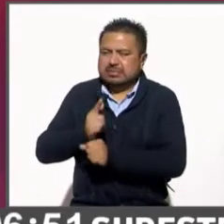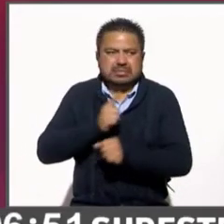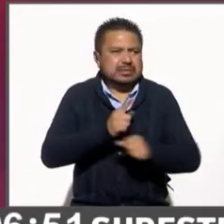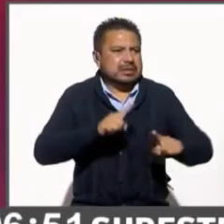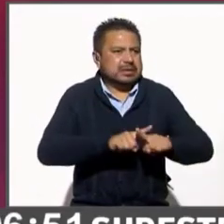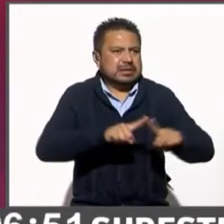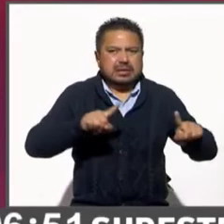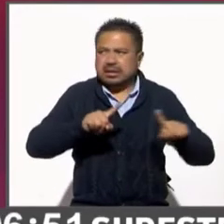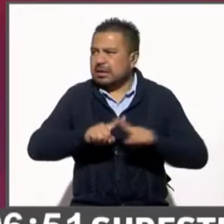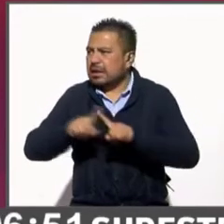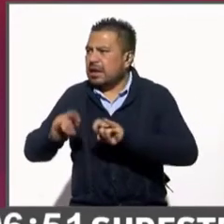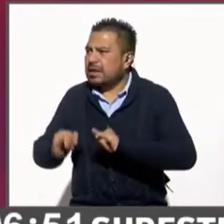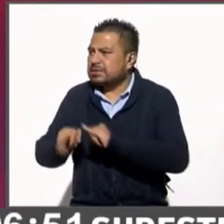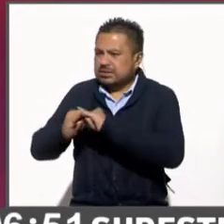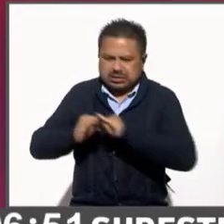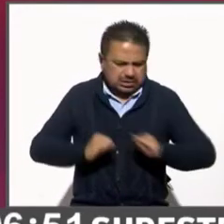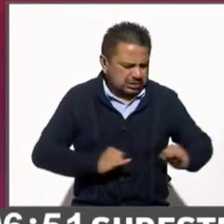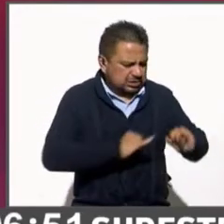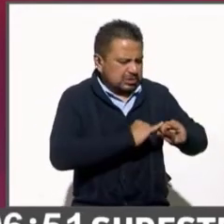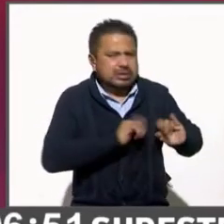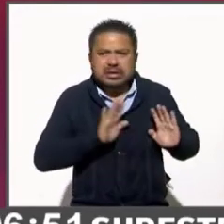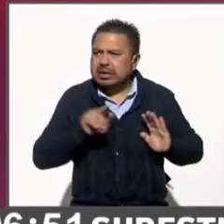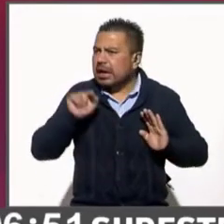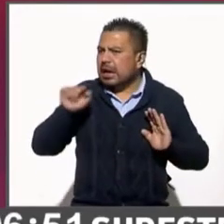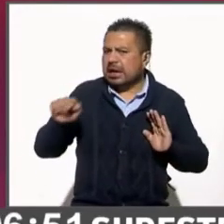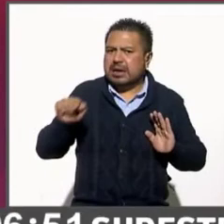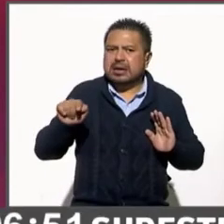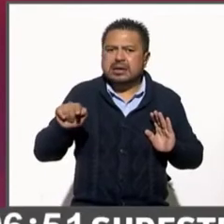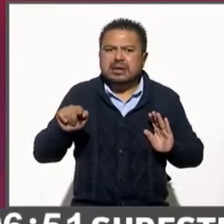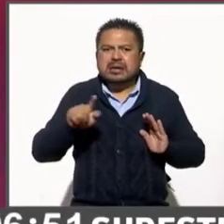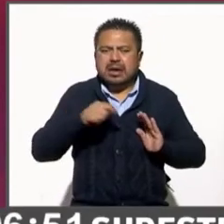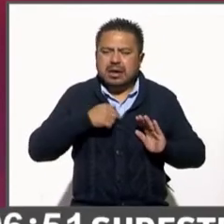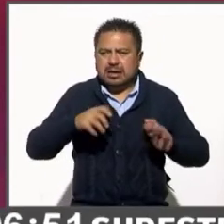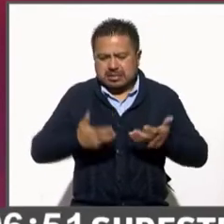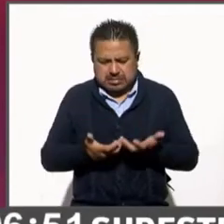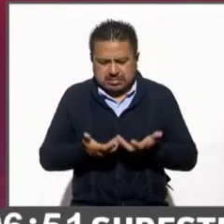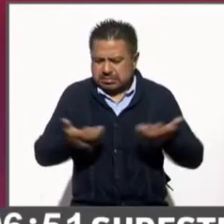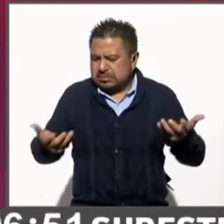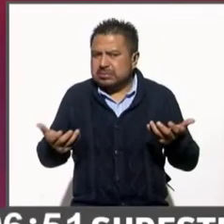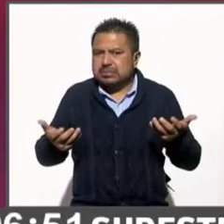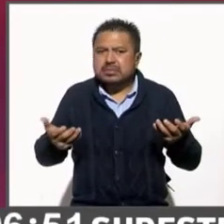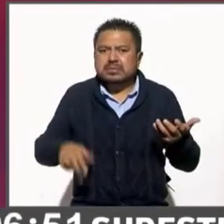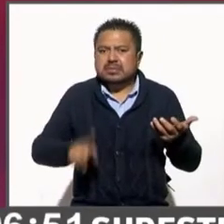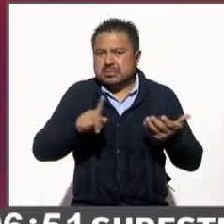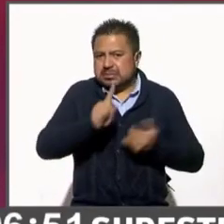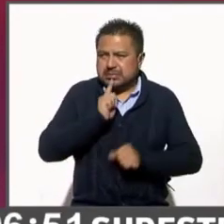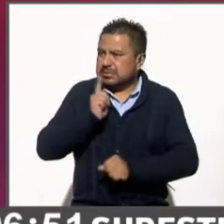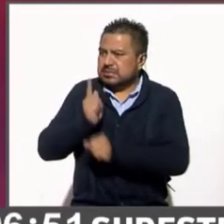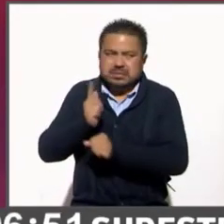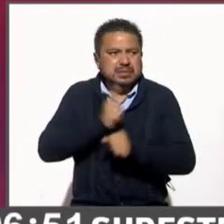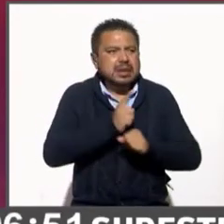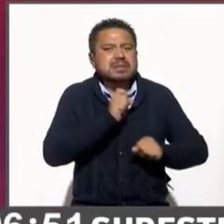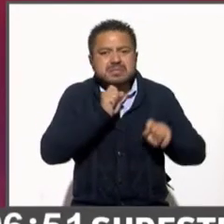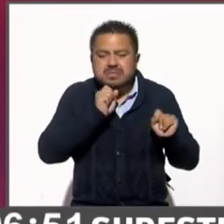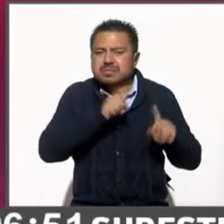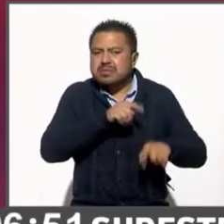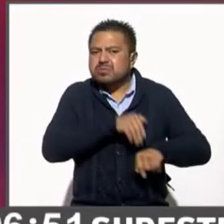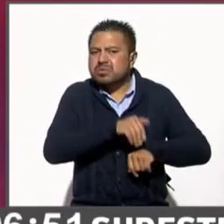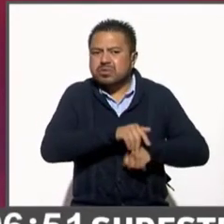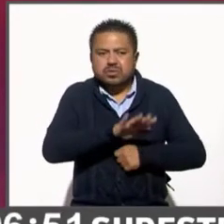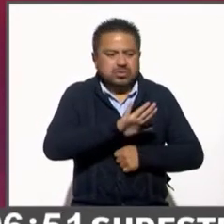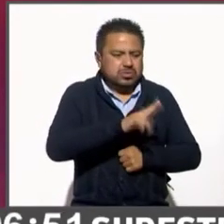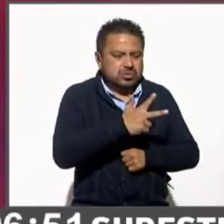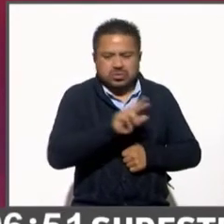Aquí los medimos por separado, pero si ves es prácticamente el mismo número, 58 y 57%.